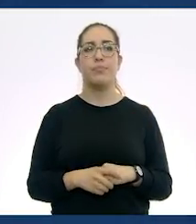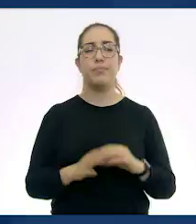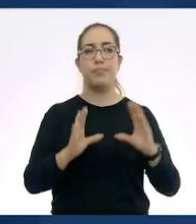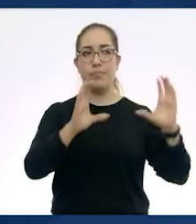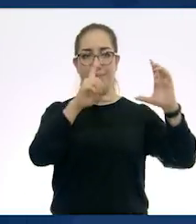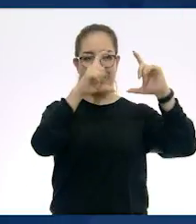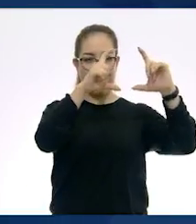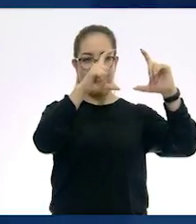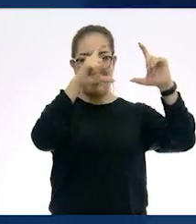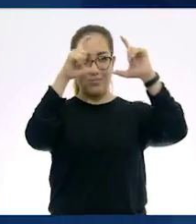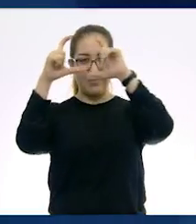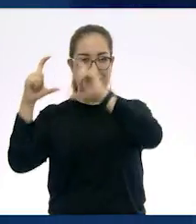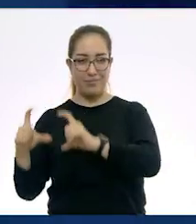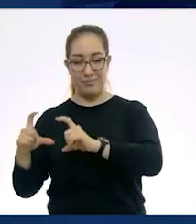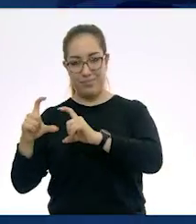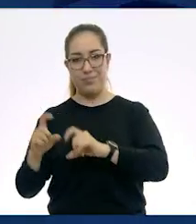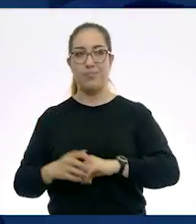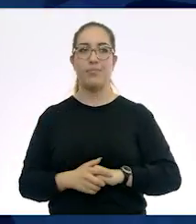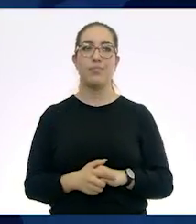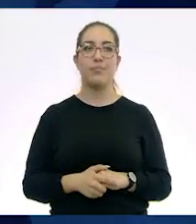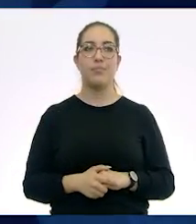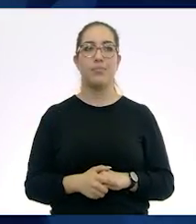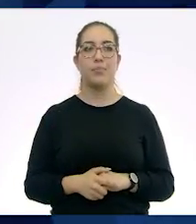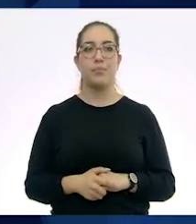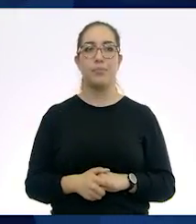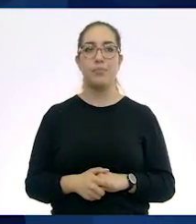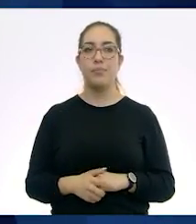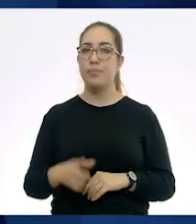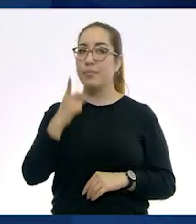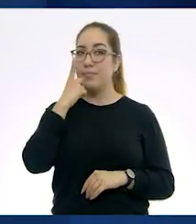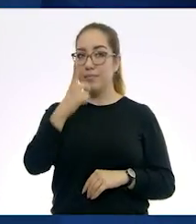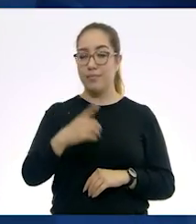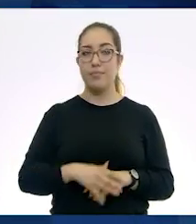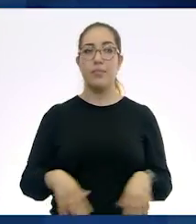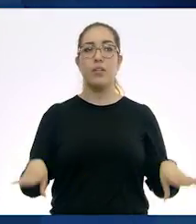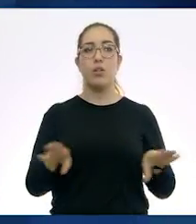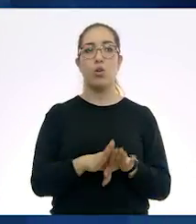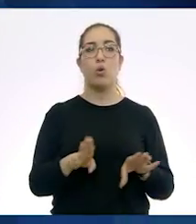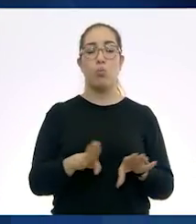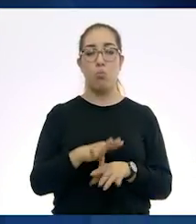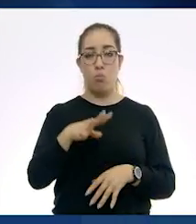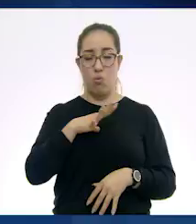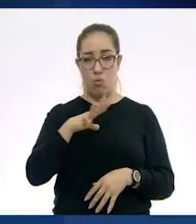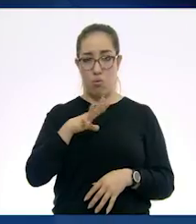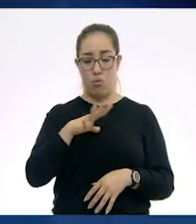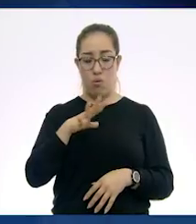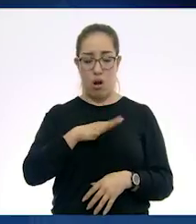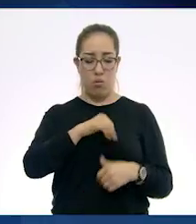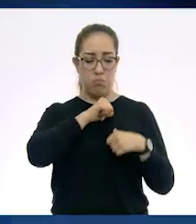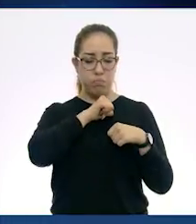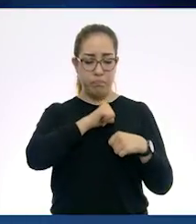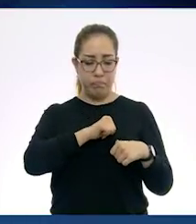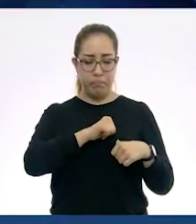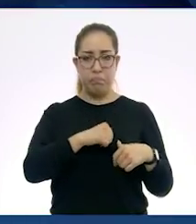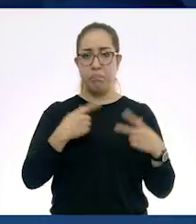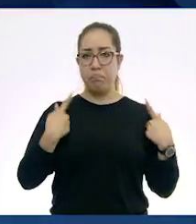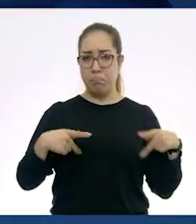el siguiente círculo a la derecha, dice organización mediante jefes religiosos y militares.